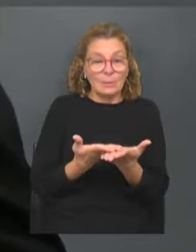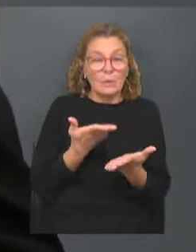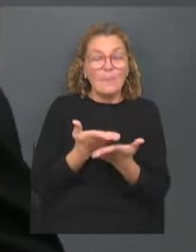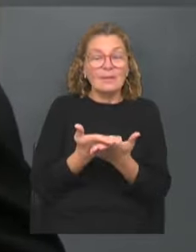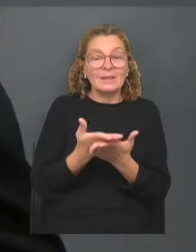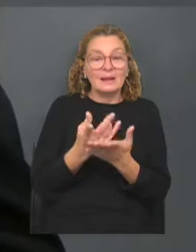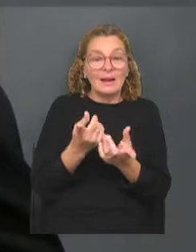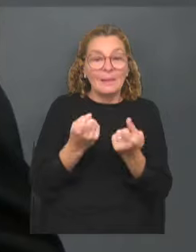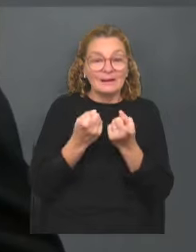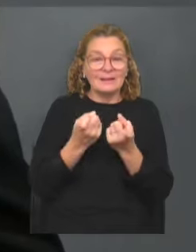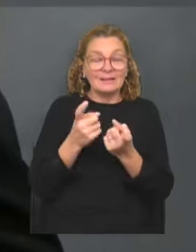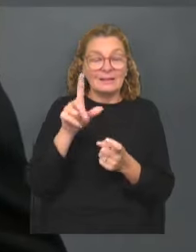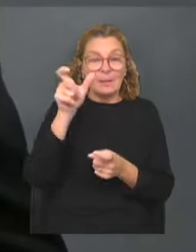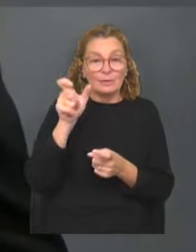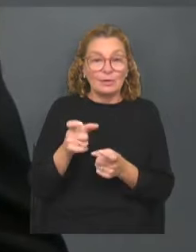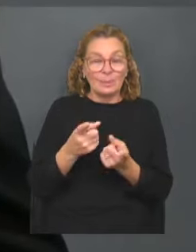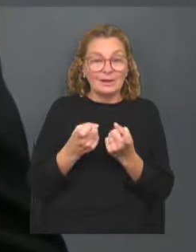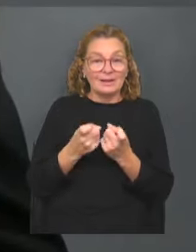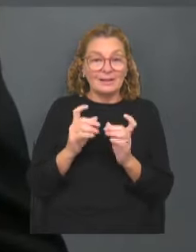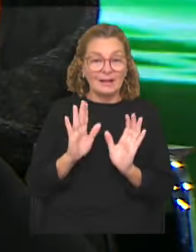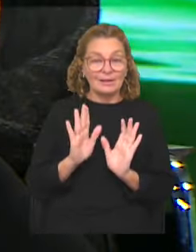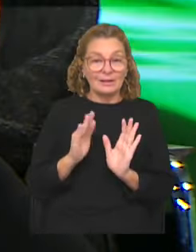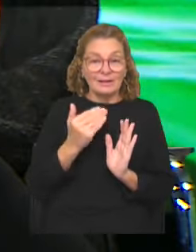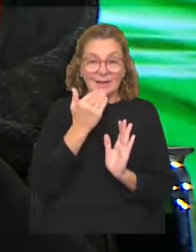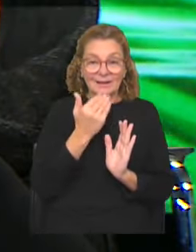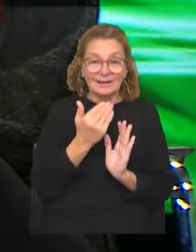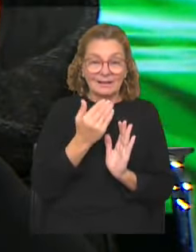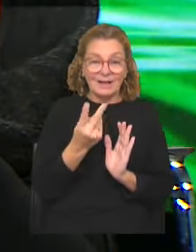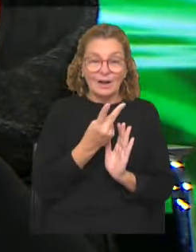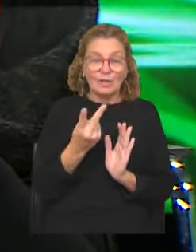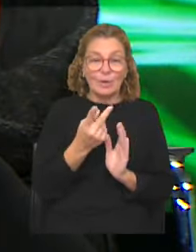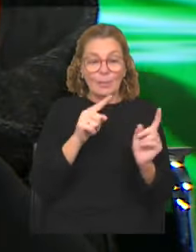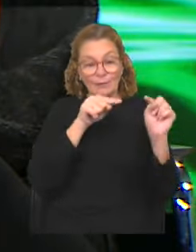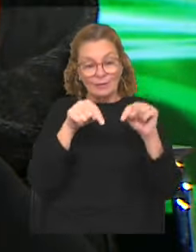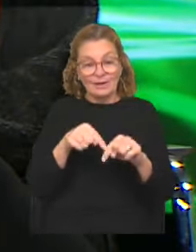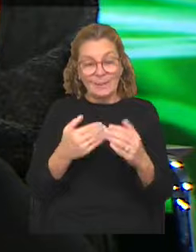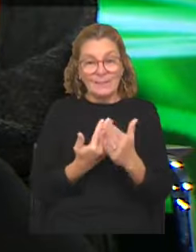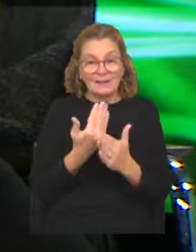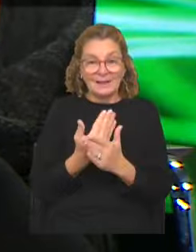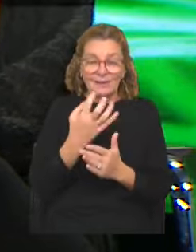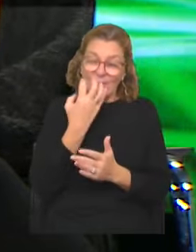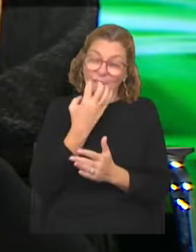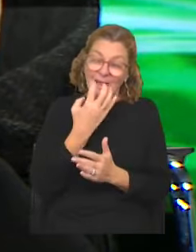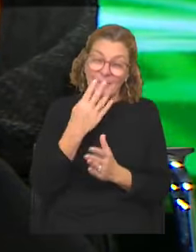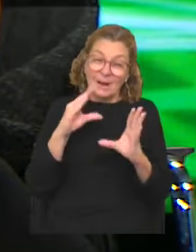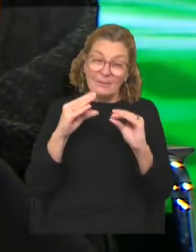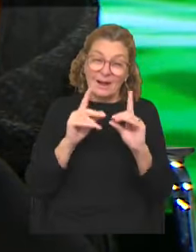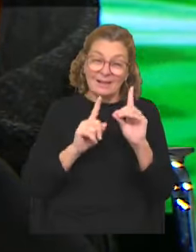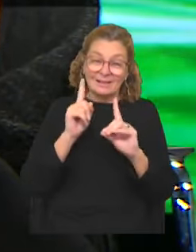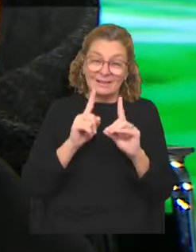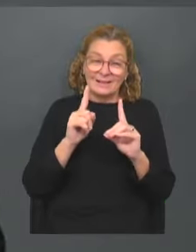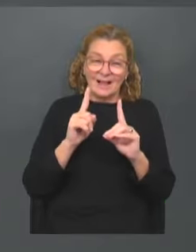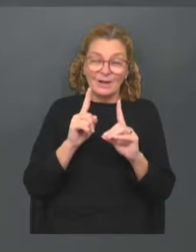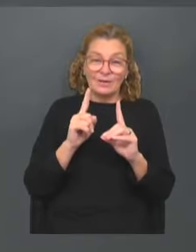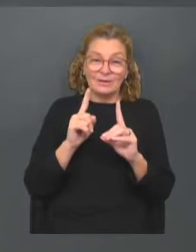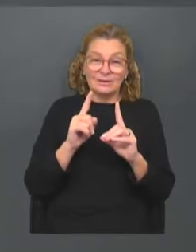gente porque es necesario, como tú bien decías, Karina. Gracias, Karina, Fernando, por venir esta mañana inhóspita, pero para hablar de algo tan